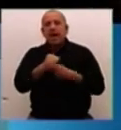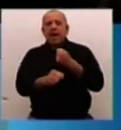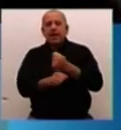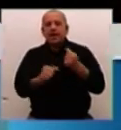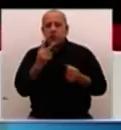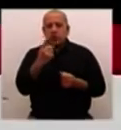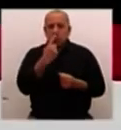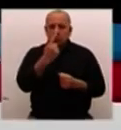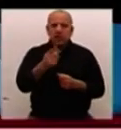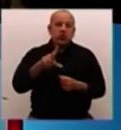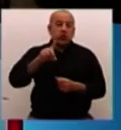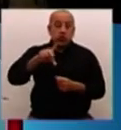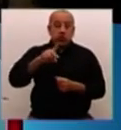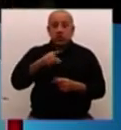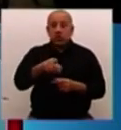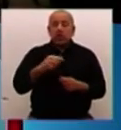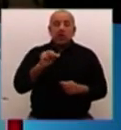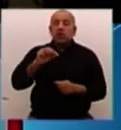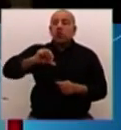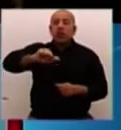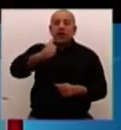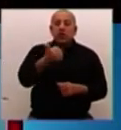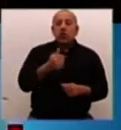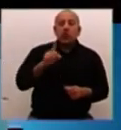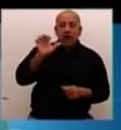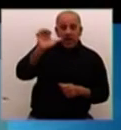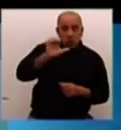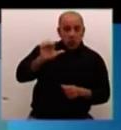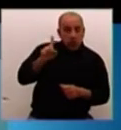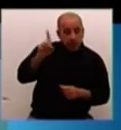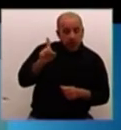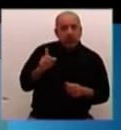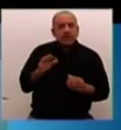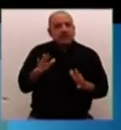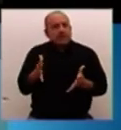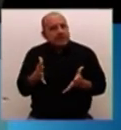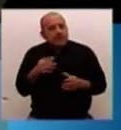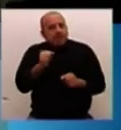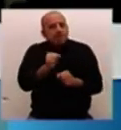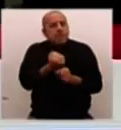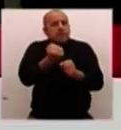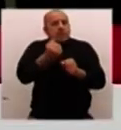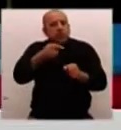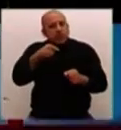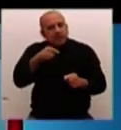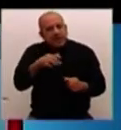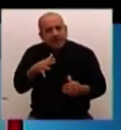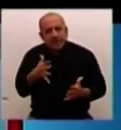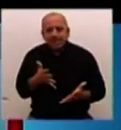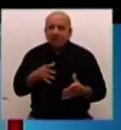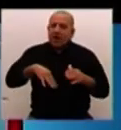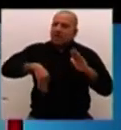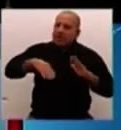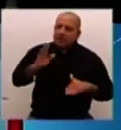cuando lo ganó la Unión Europea. Es decir, que es un premio que por momentos parece que recae sobre los sindicados y por otros